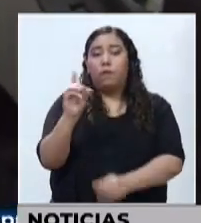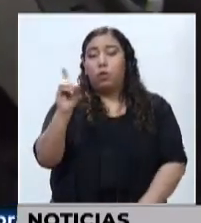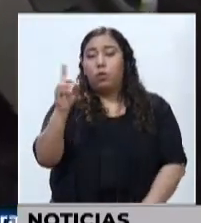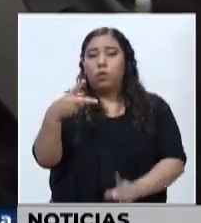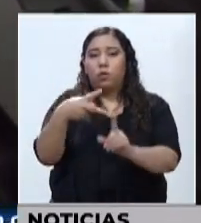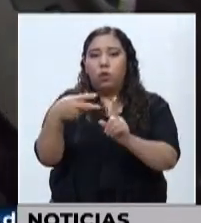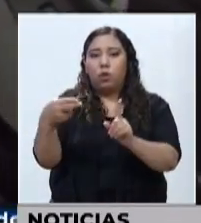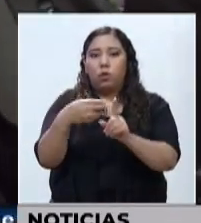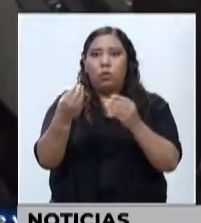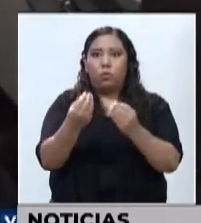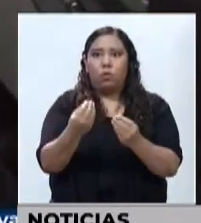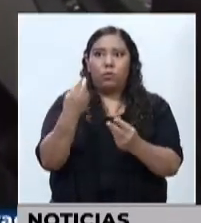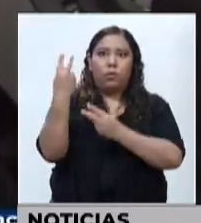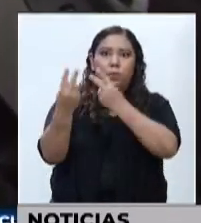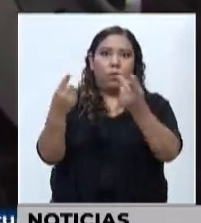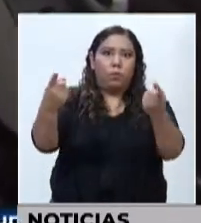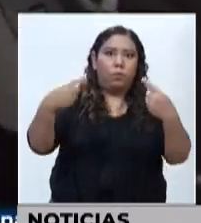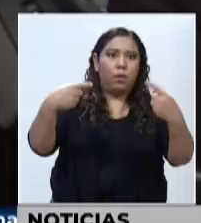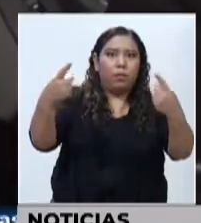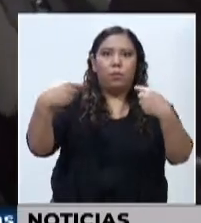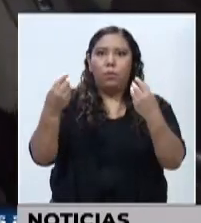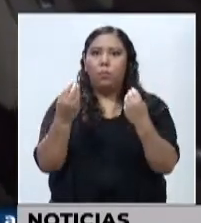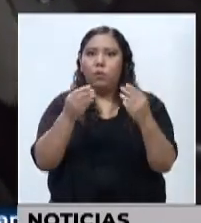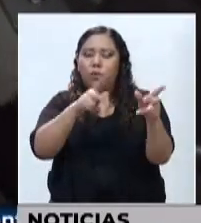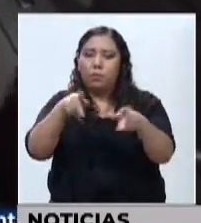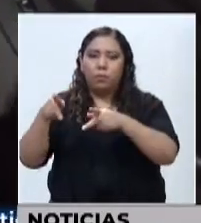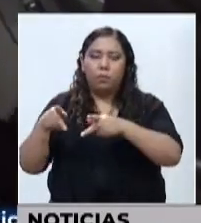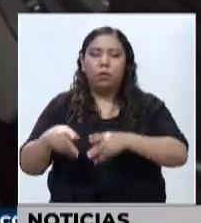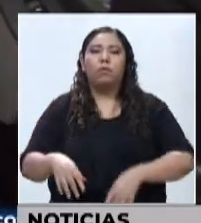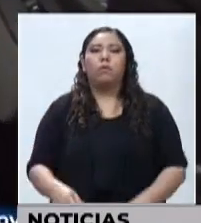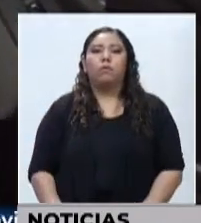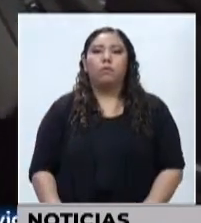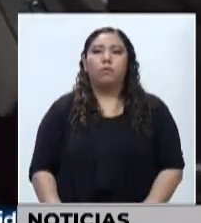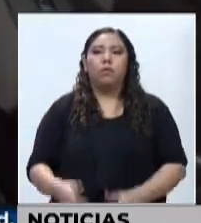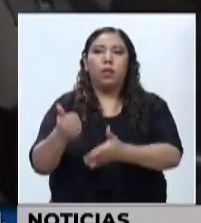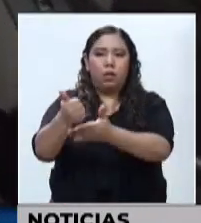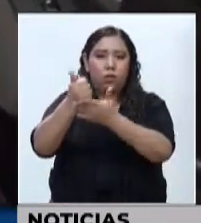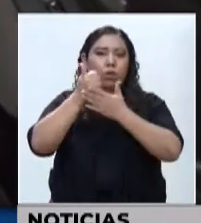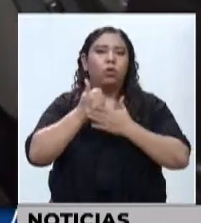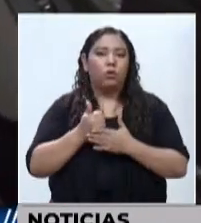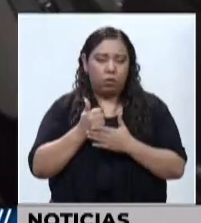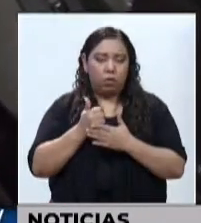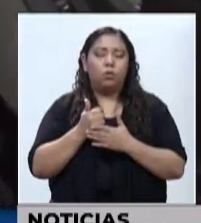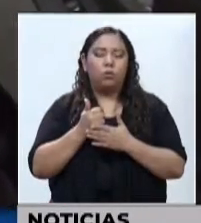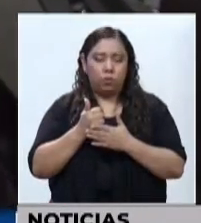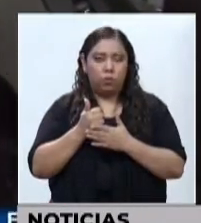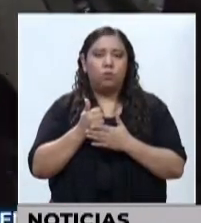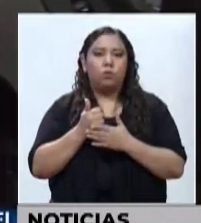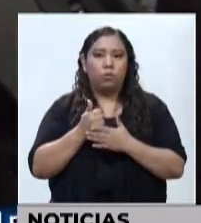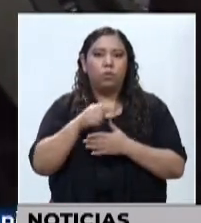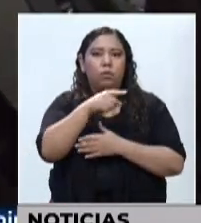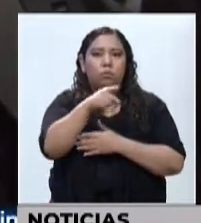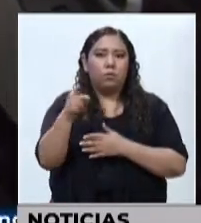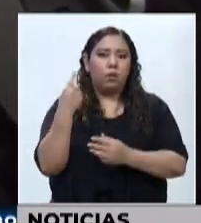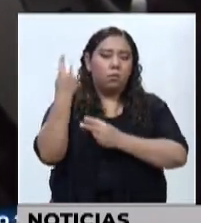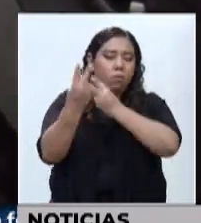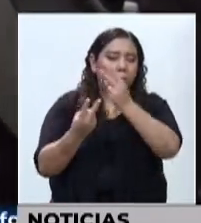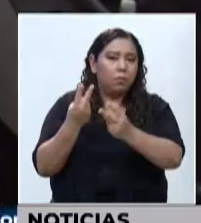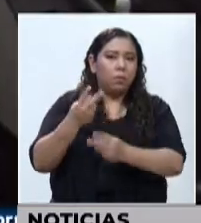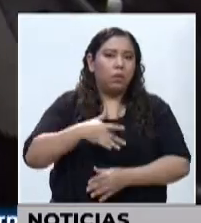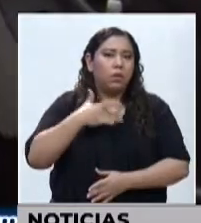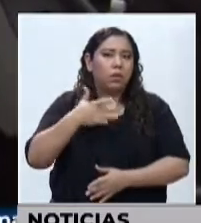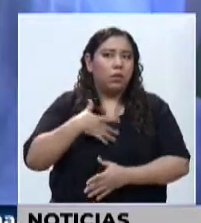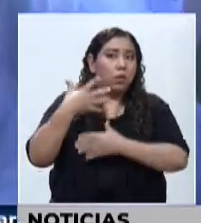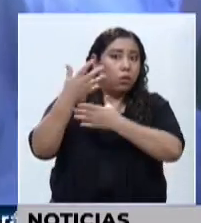atiendo mucho turista y esto nos ayuda mucho para la confianza de los visitantes, tanto como para